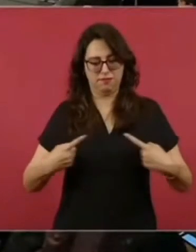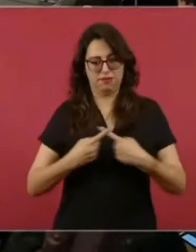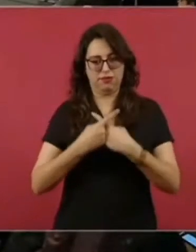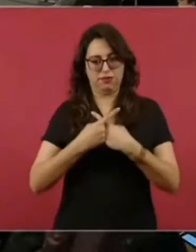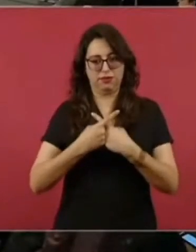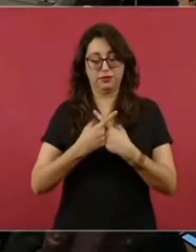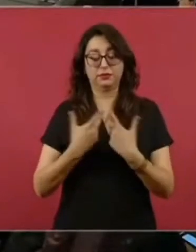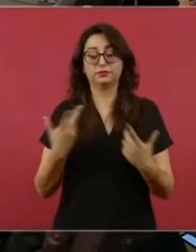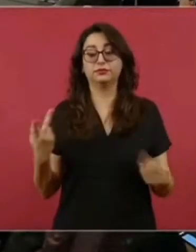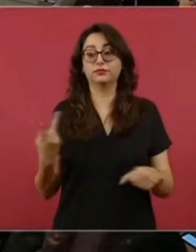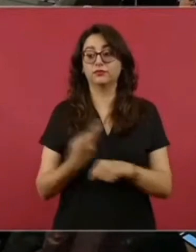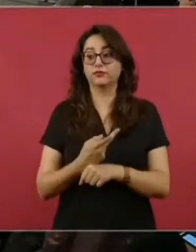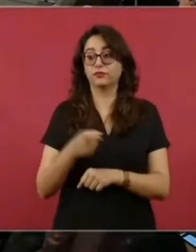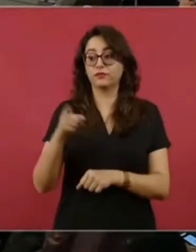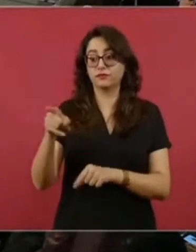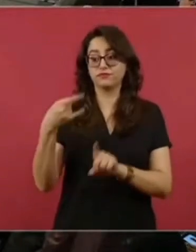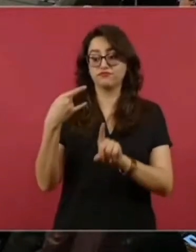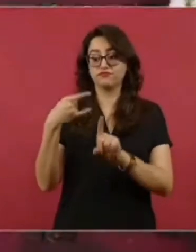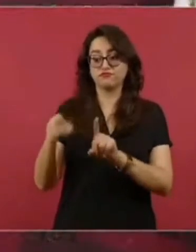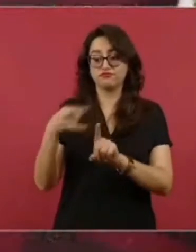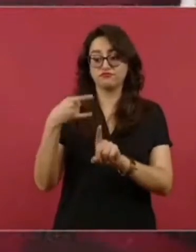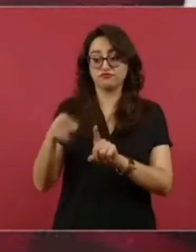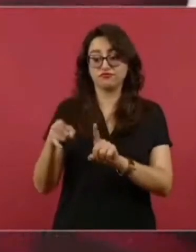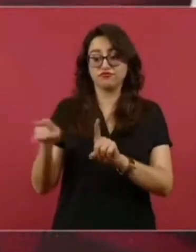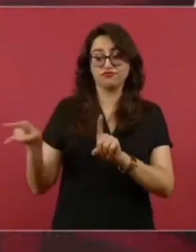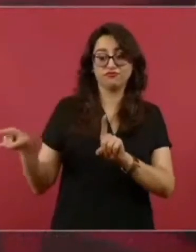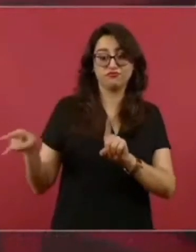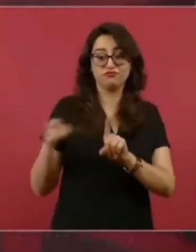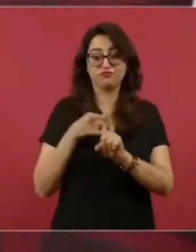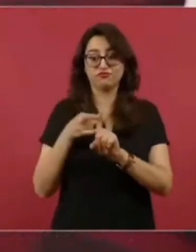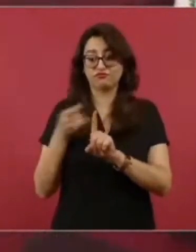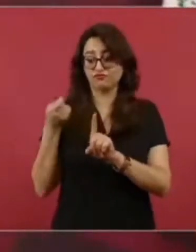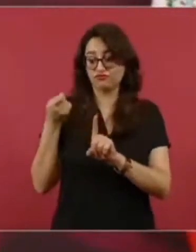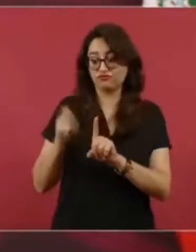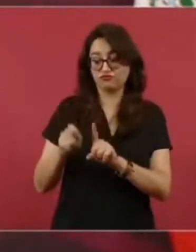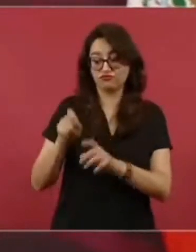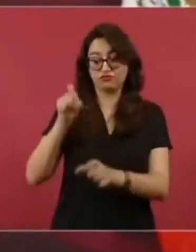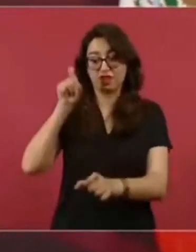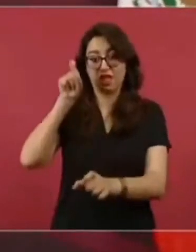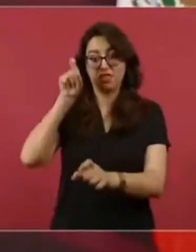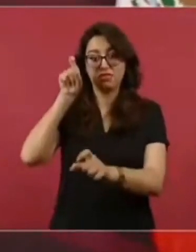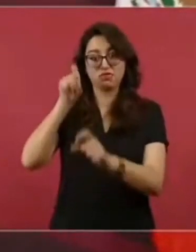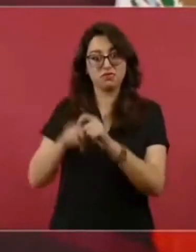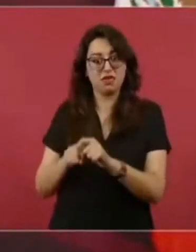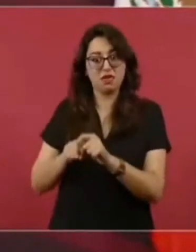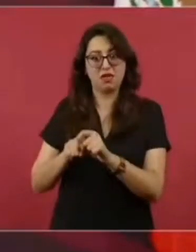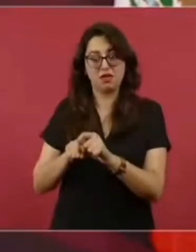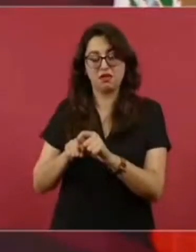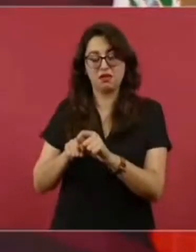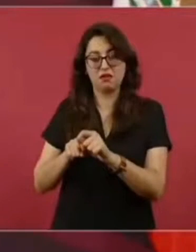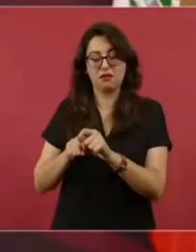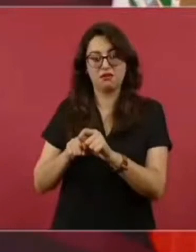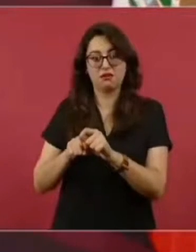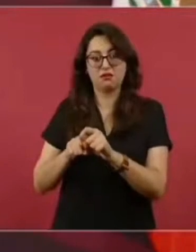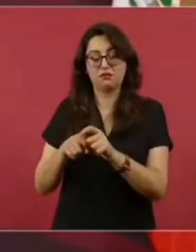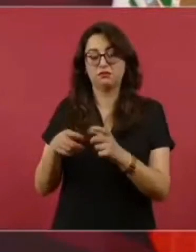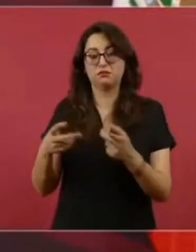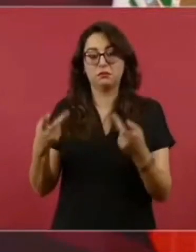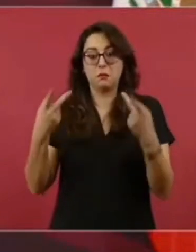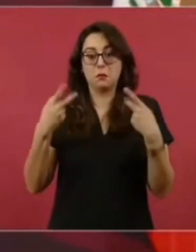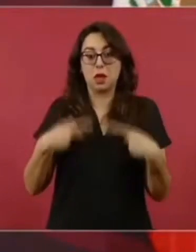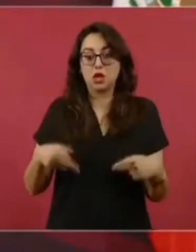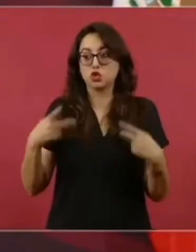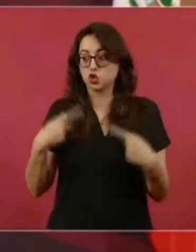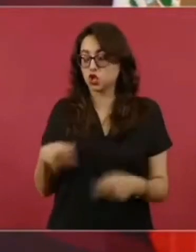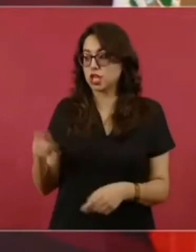había un candado, parece que quien manejaba la puerta y tenía la llave,